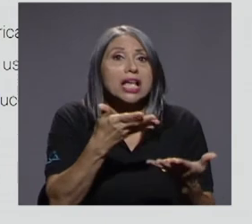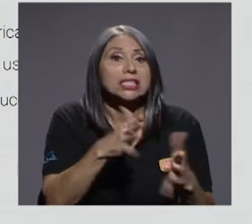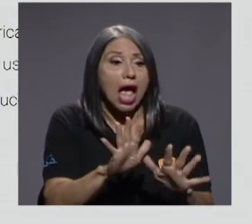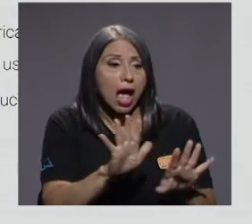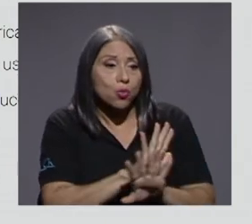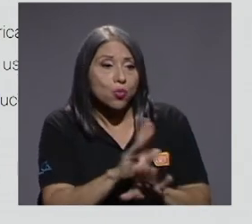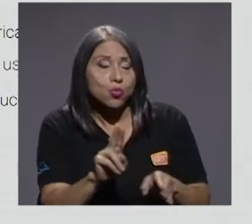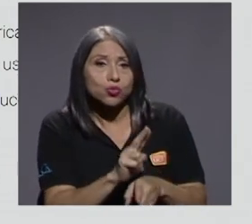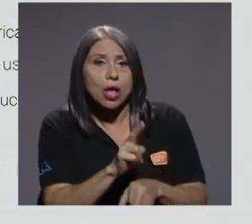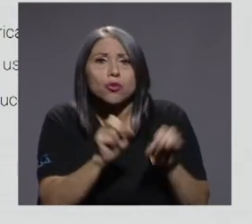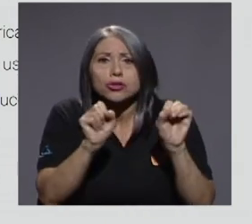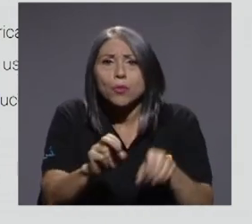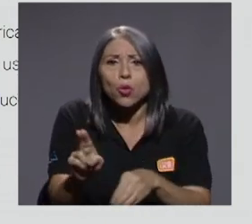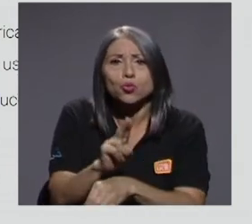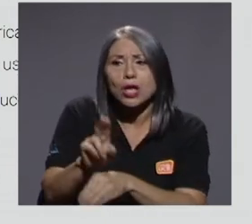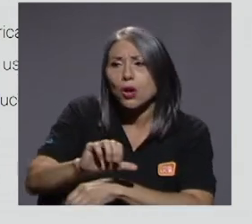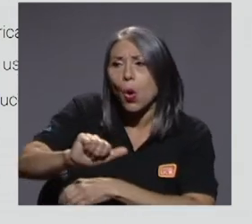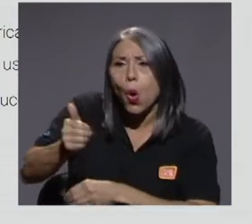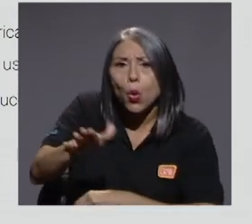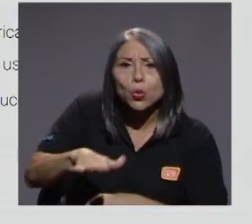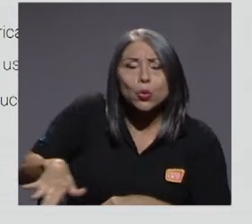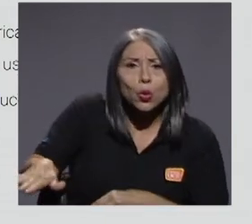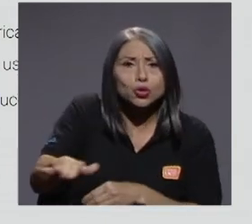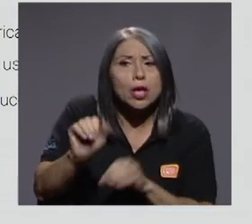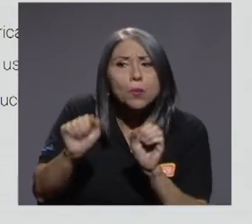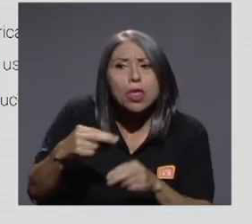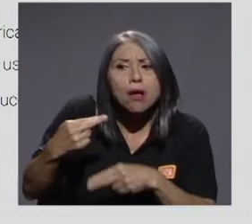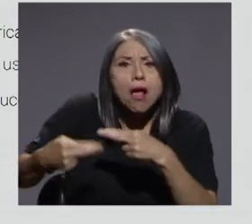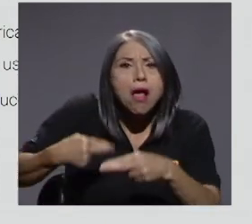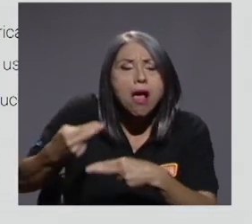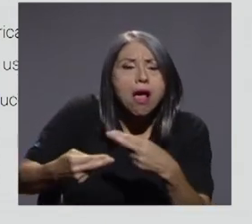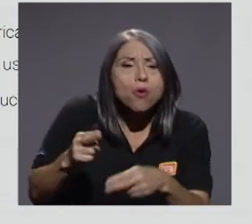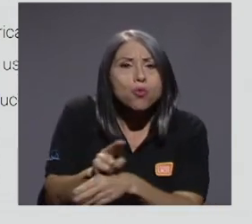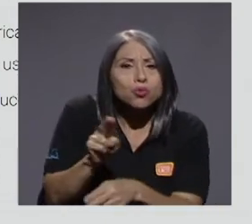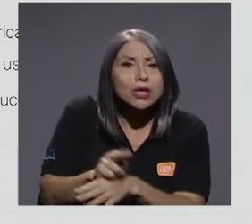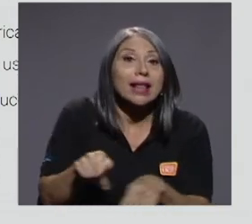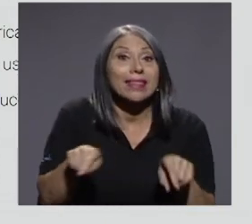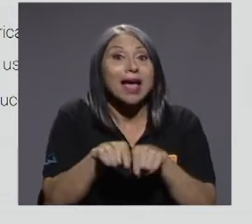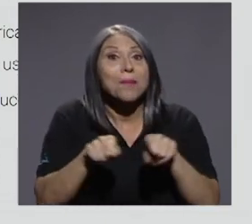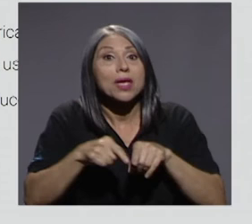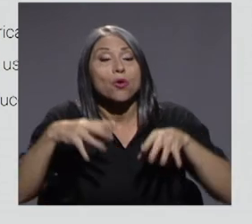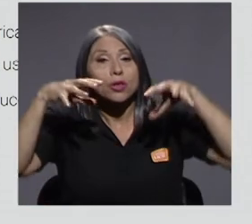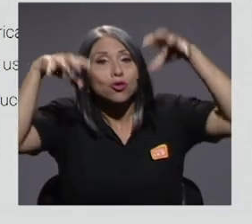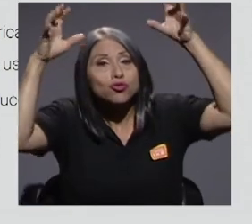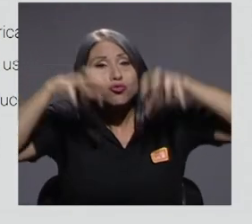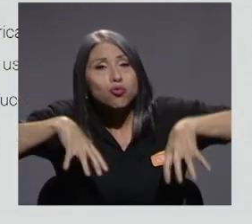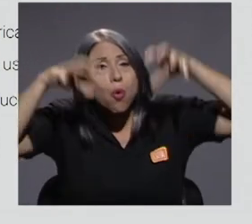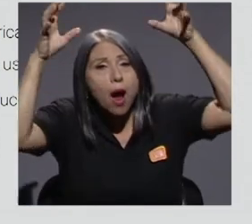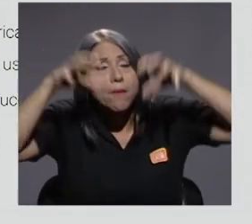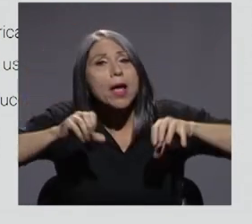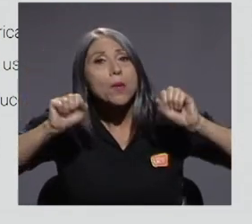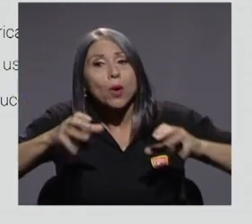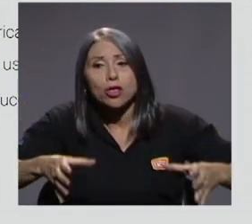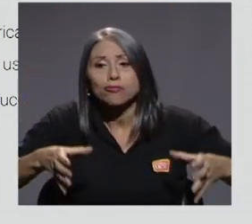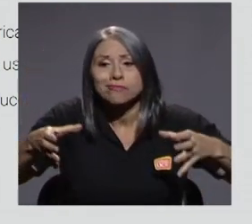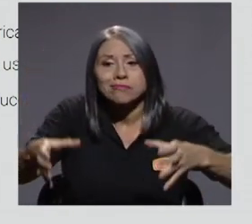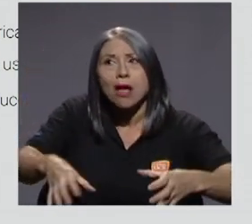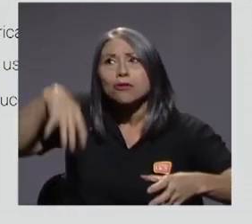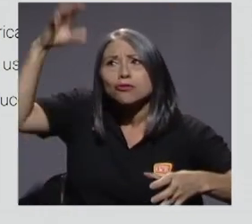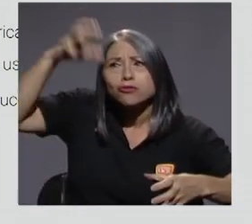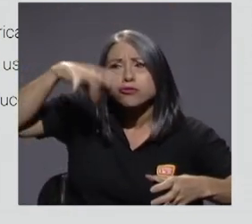son capaces de producir combustibles con ello. Podemos aprovechar el agua de lluvia, podemos rechazar los